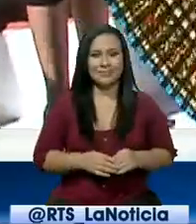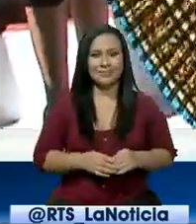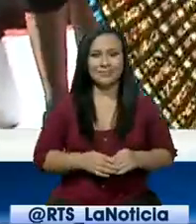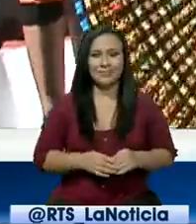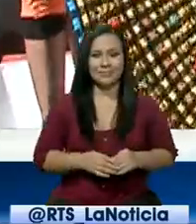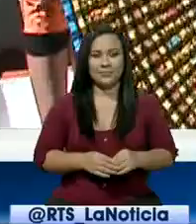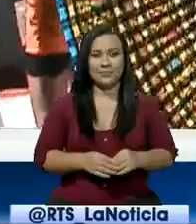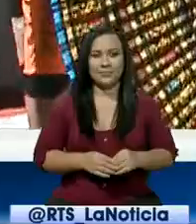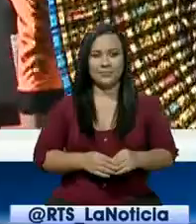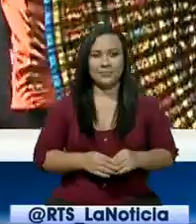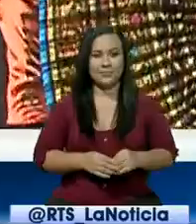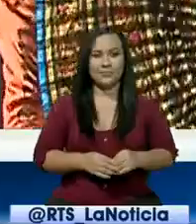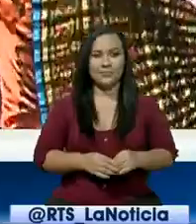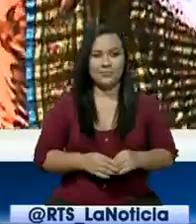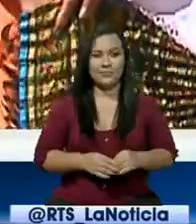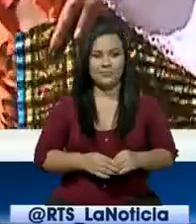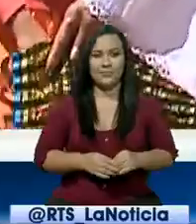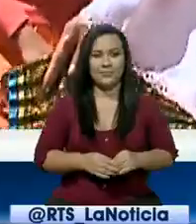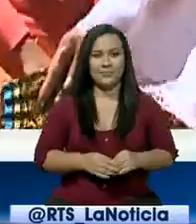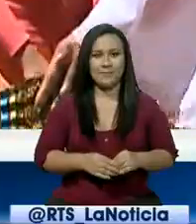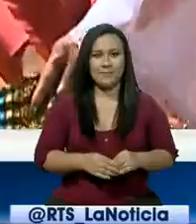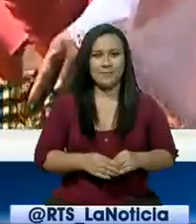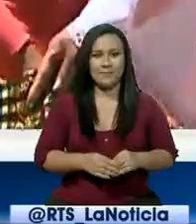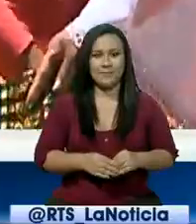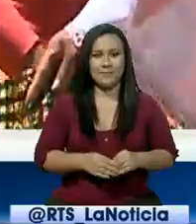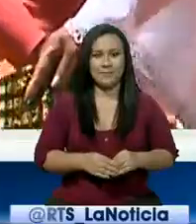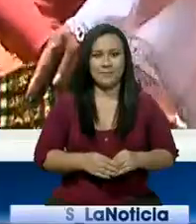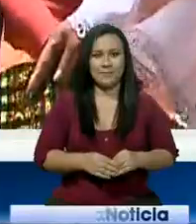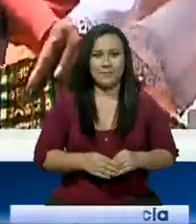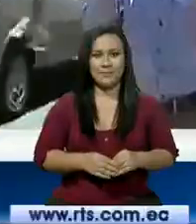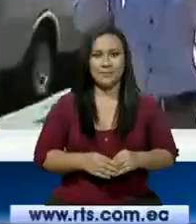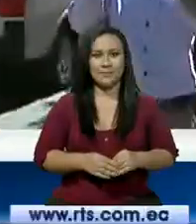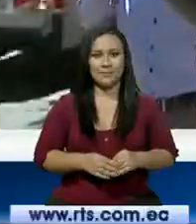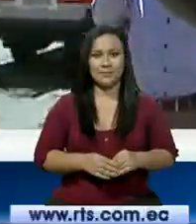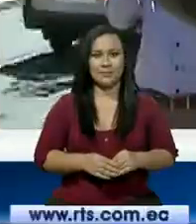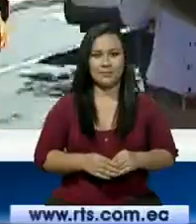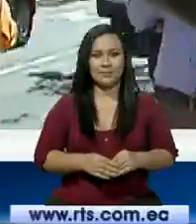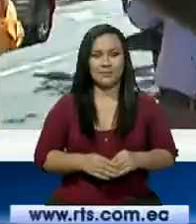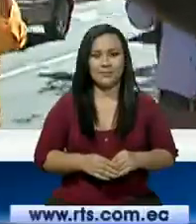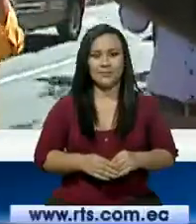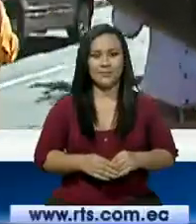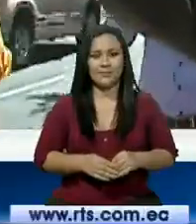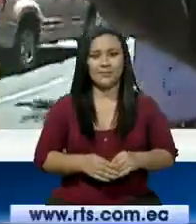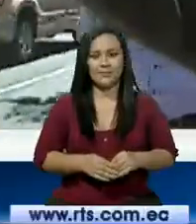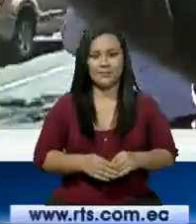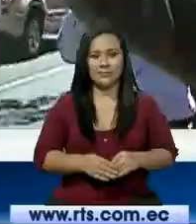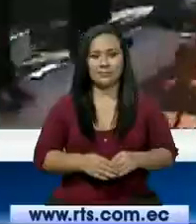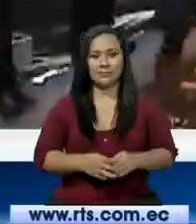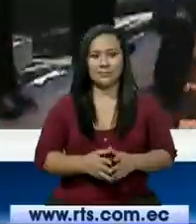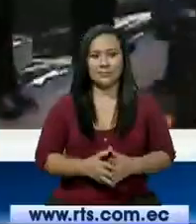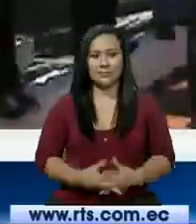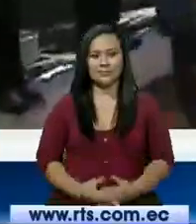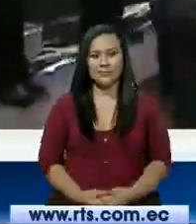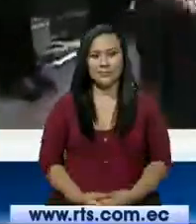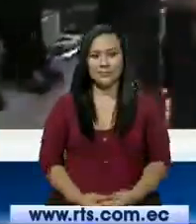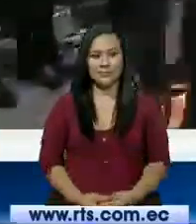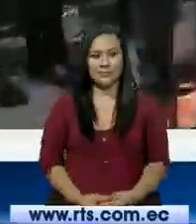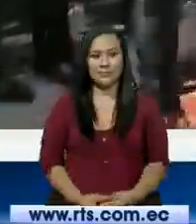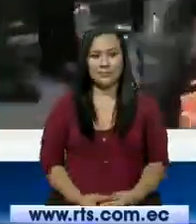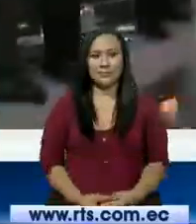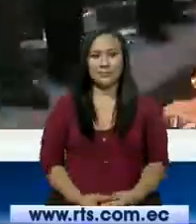En la parroquia de las costuras recibimos con un fuerte abrazo, con un aplauso para los